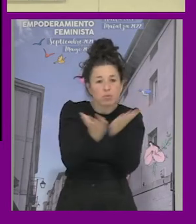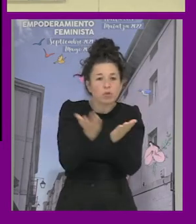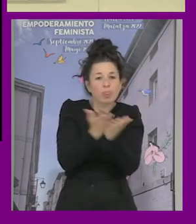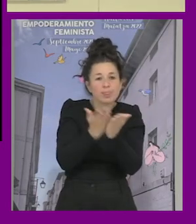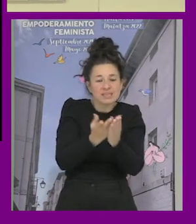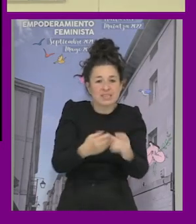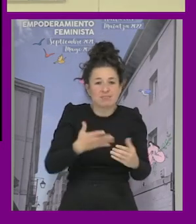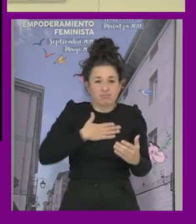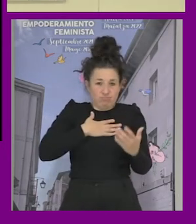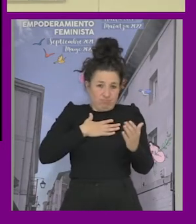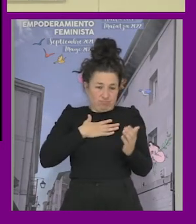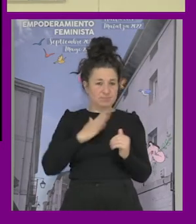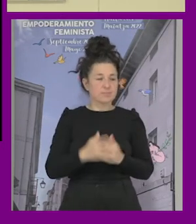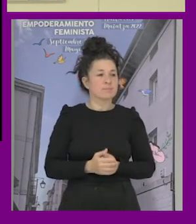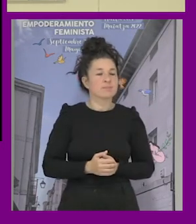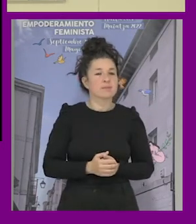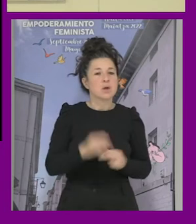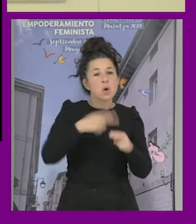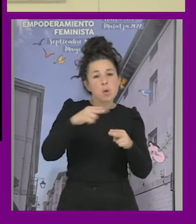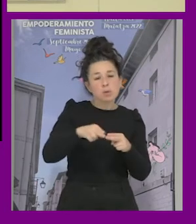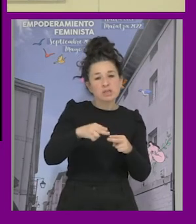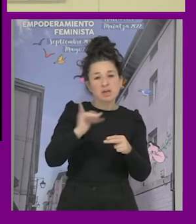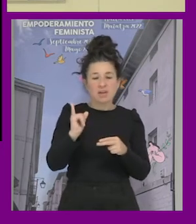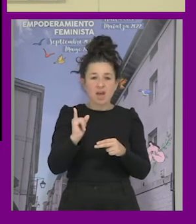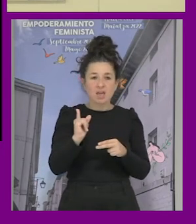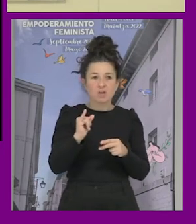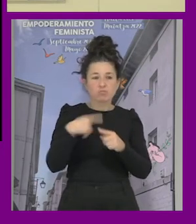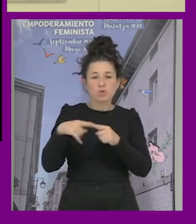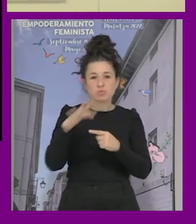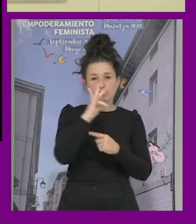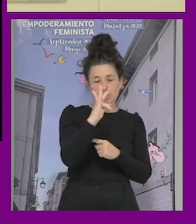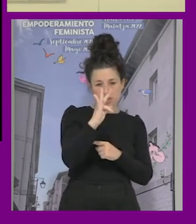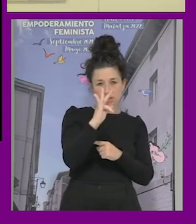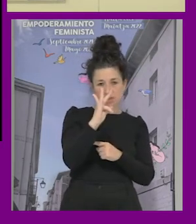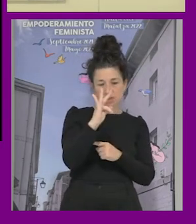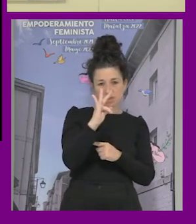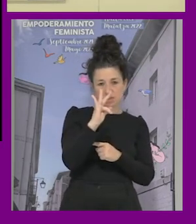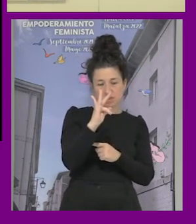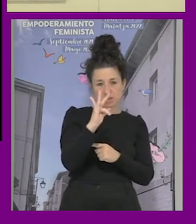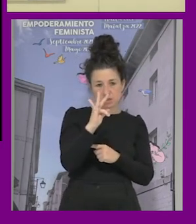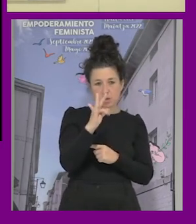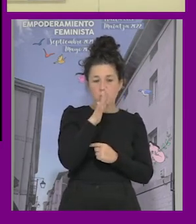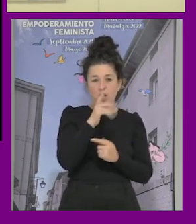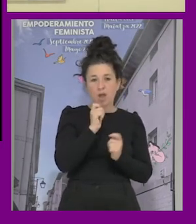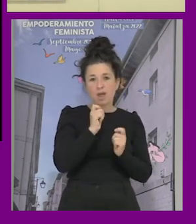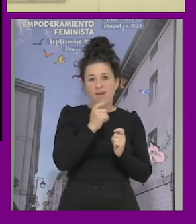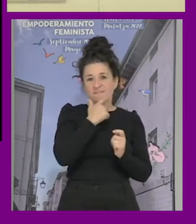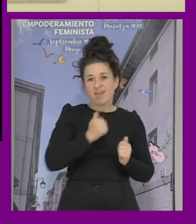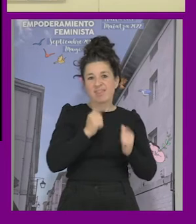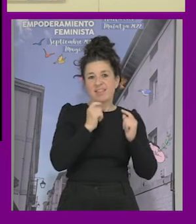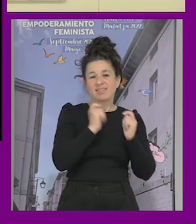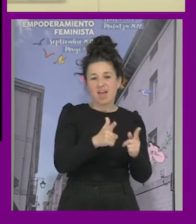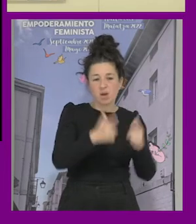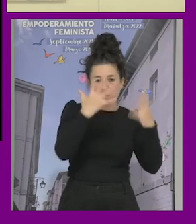estas políticas tienen elementos muy positivos permiten que haya alguien dentro de la administración que esté al tanto